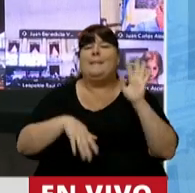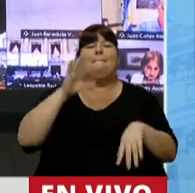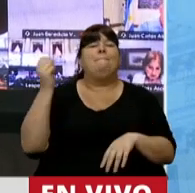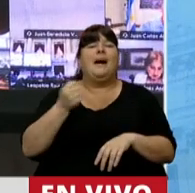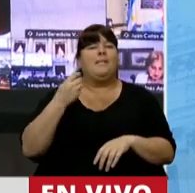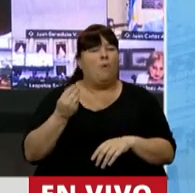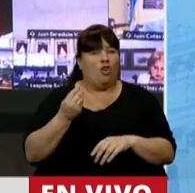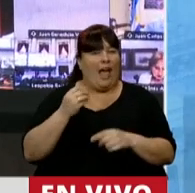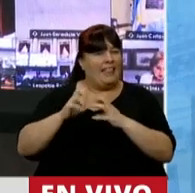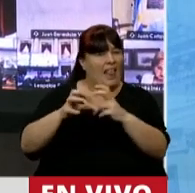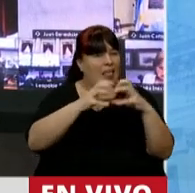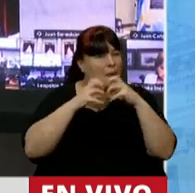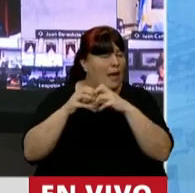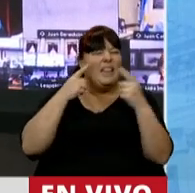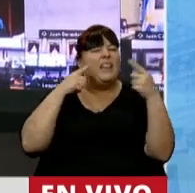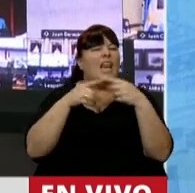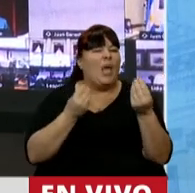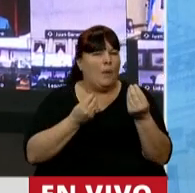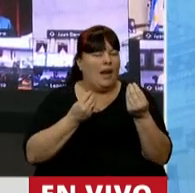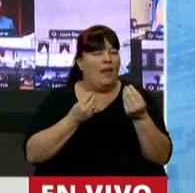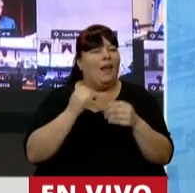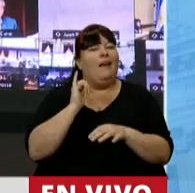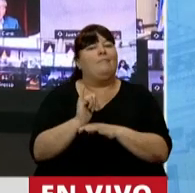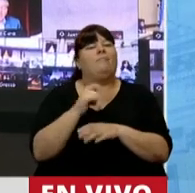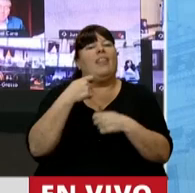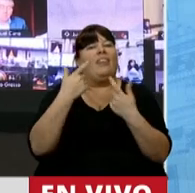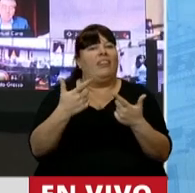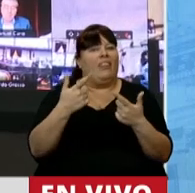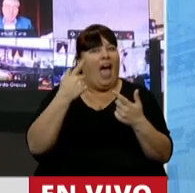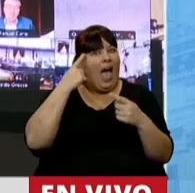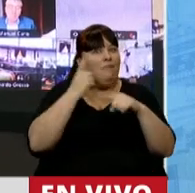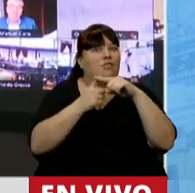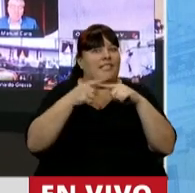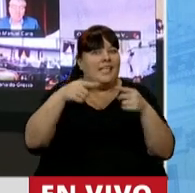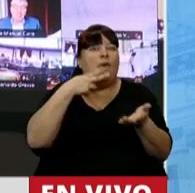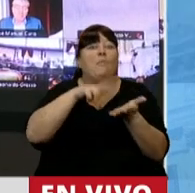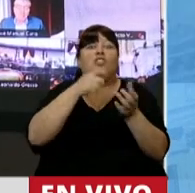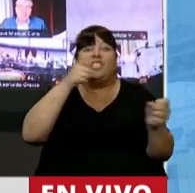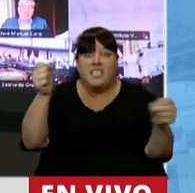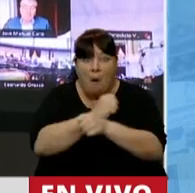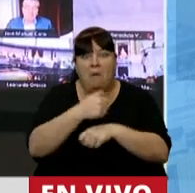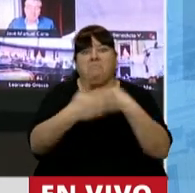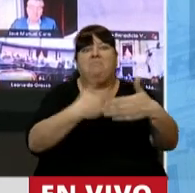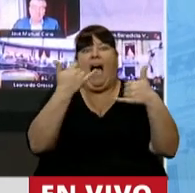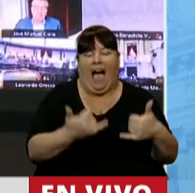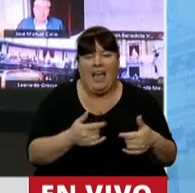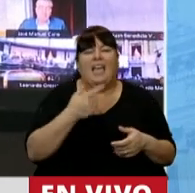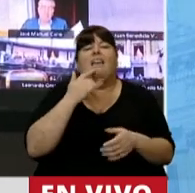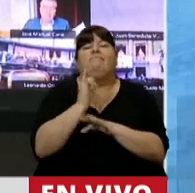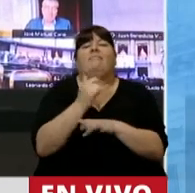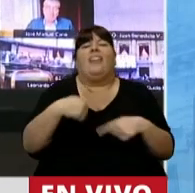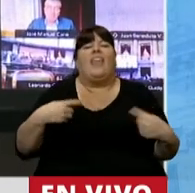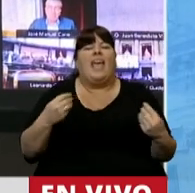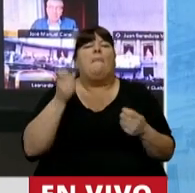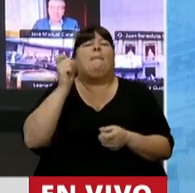importante de la discusión tiene que ver con la señal que generaría tal impuesto de ser aprobado señal sobre